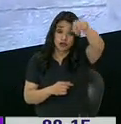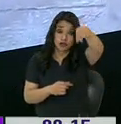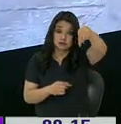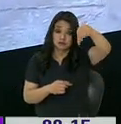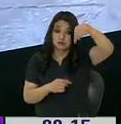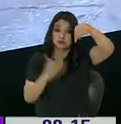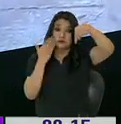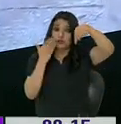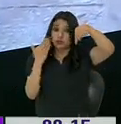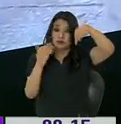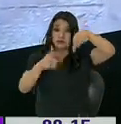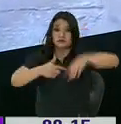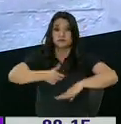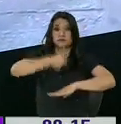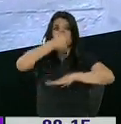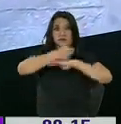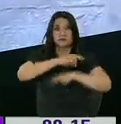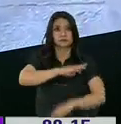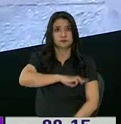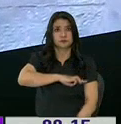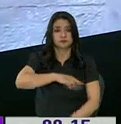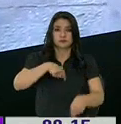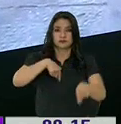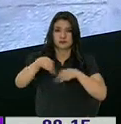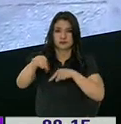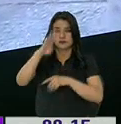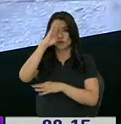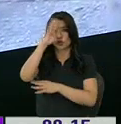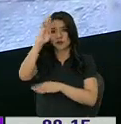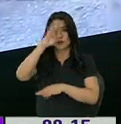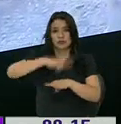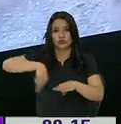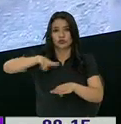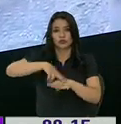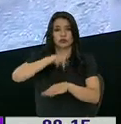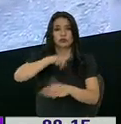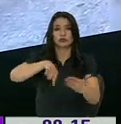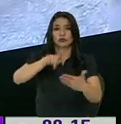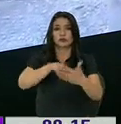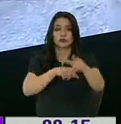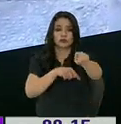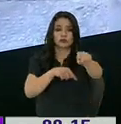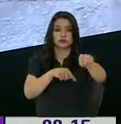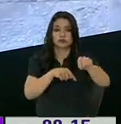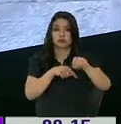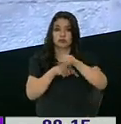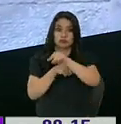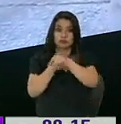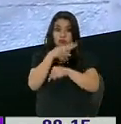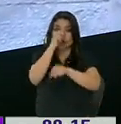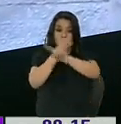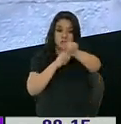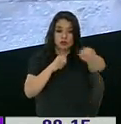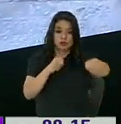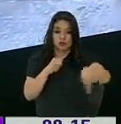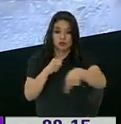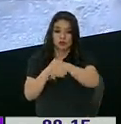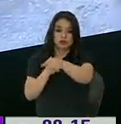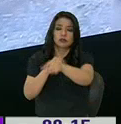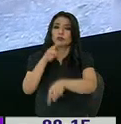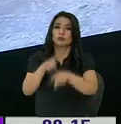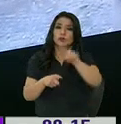sé si es la Agencia Metropolitana de Tránsito o la Policía Nacional, ya no permiten que los autos que vienen del norte cojan el